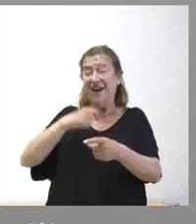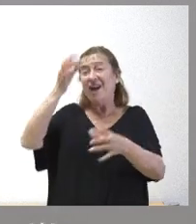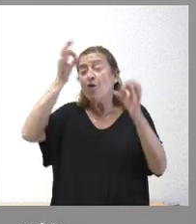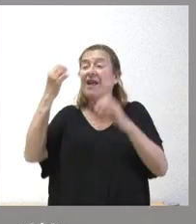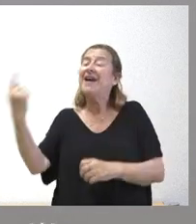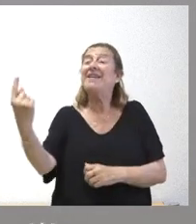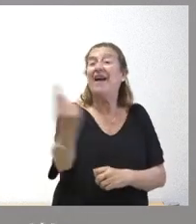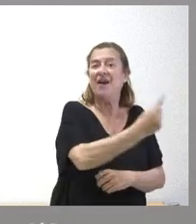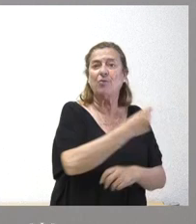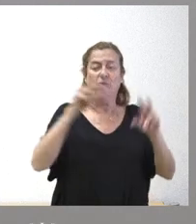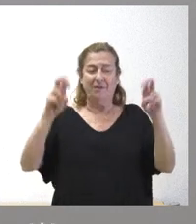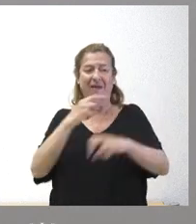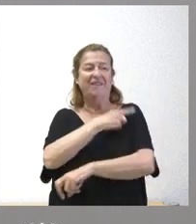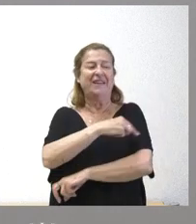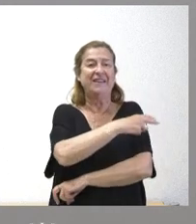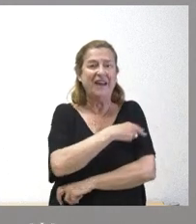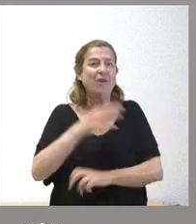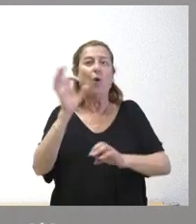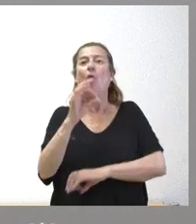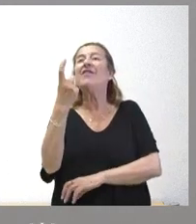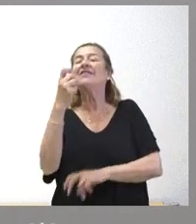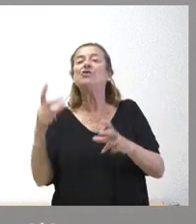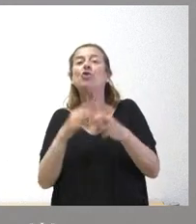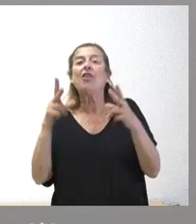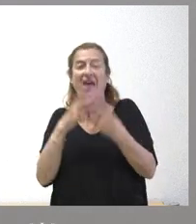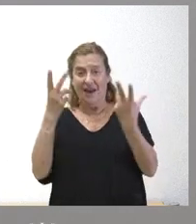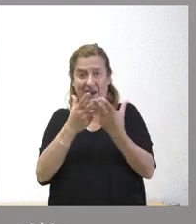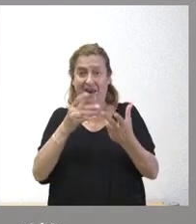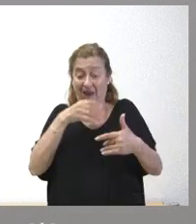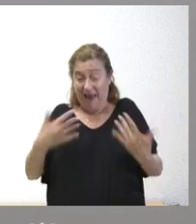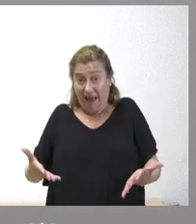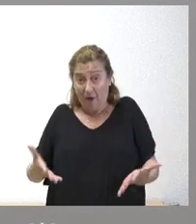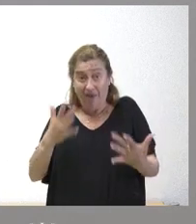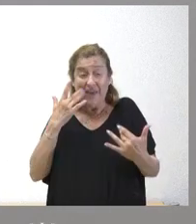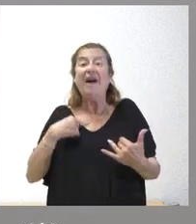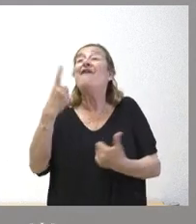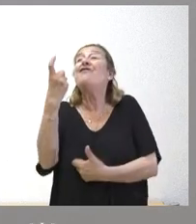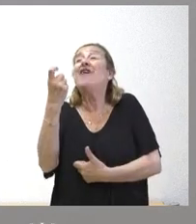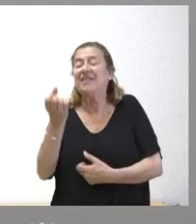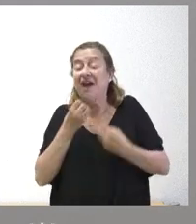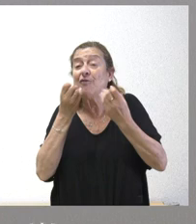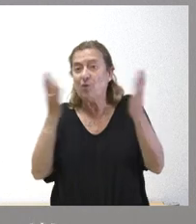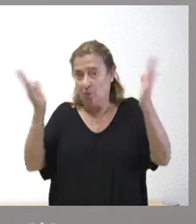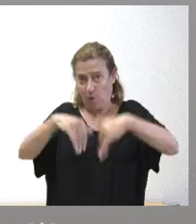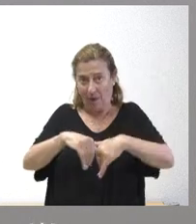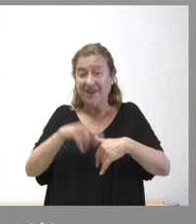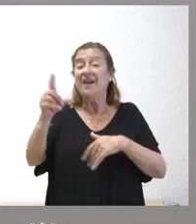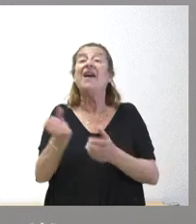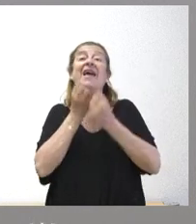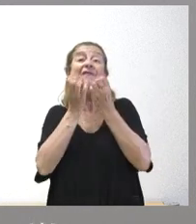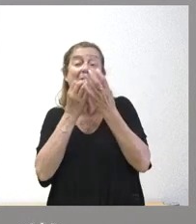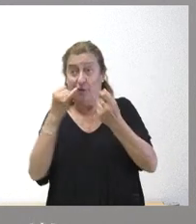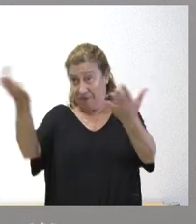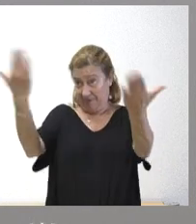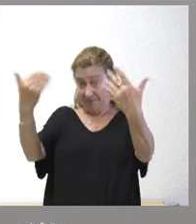en términos sanitarios o en términos de necesidades sociales y que a día de hoy nos falta mucha información y que esa información que nos tienen